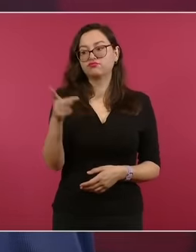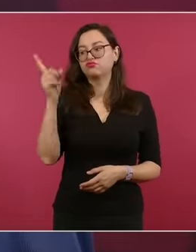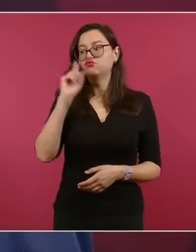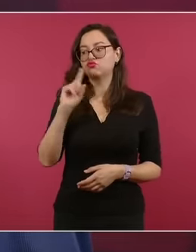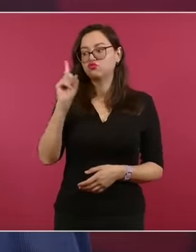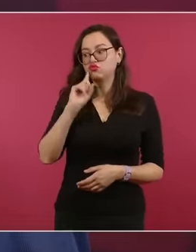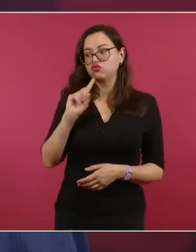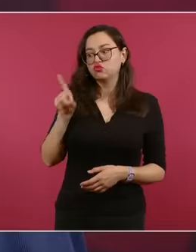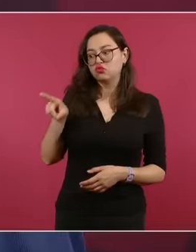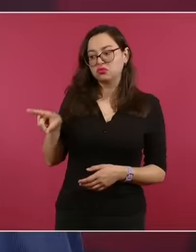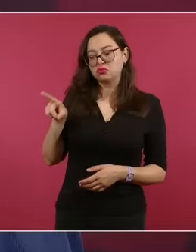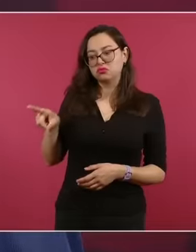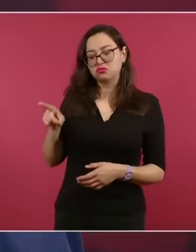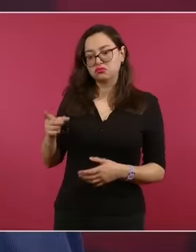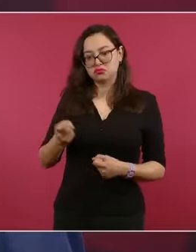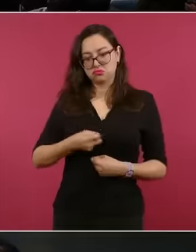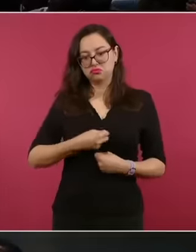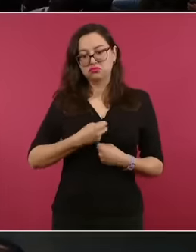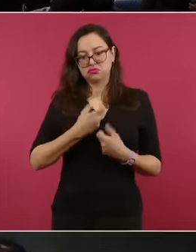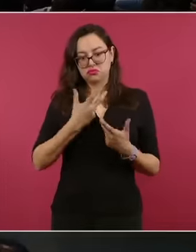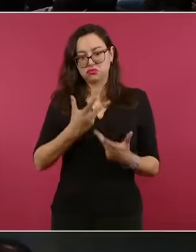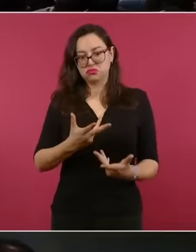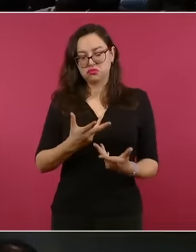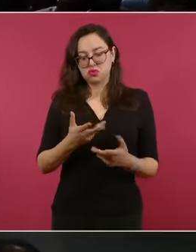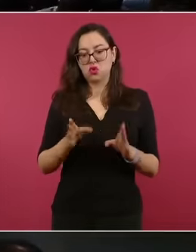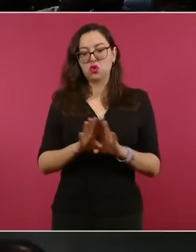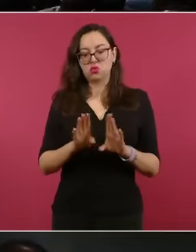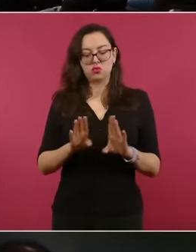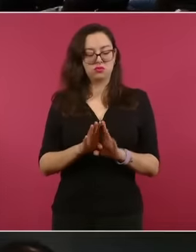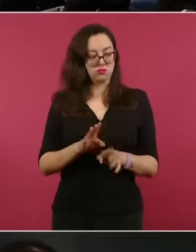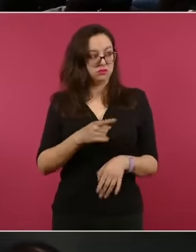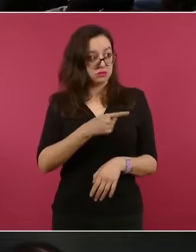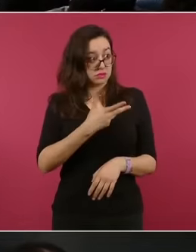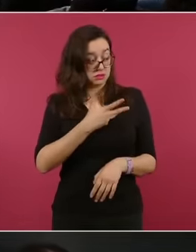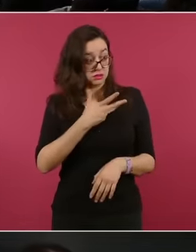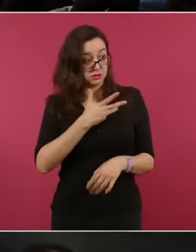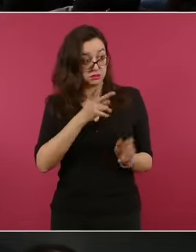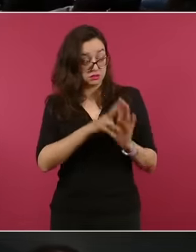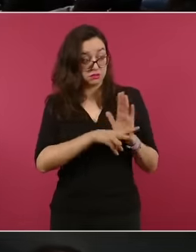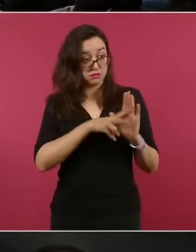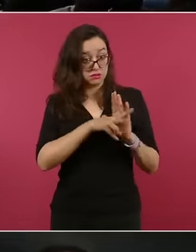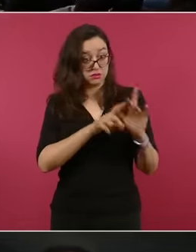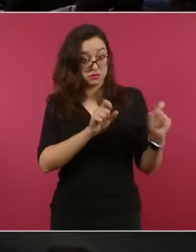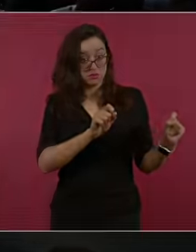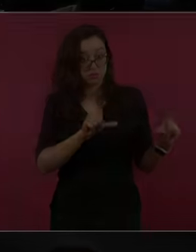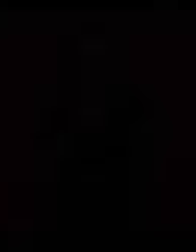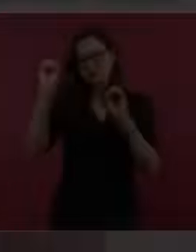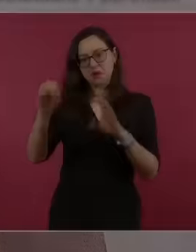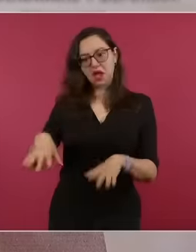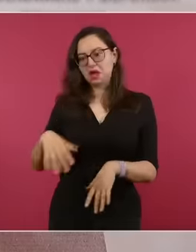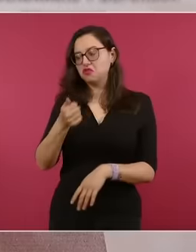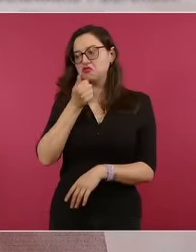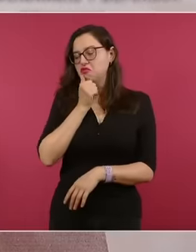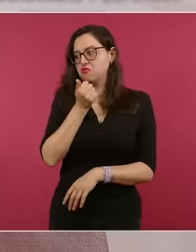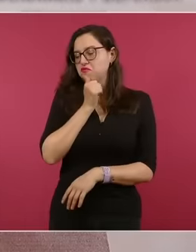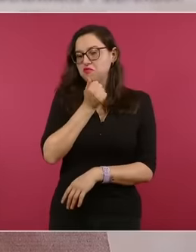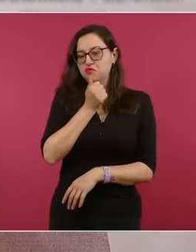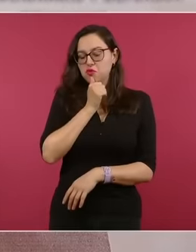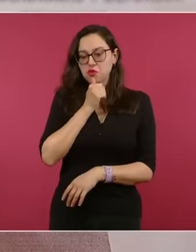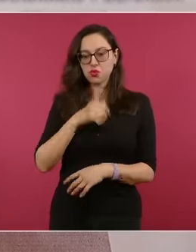declaró ahora, vamos a ver si se encuentra. En el principio